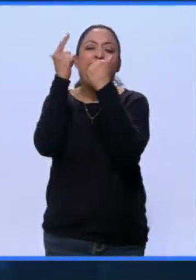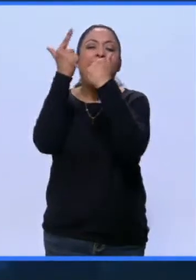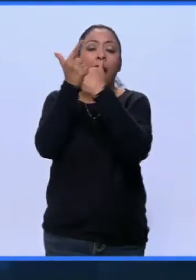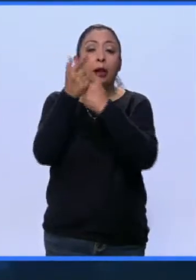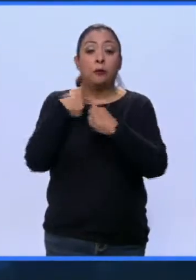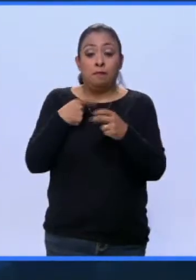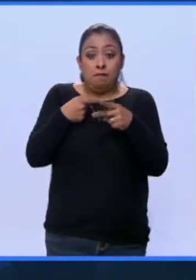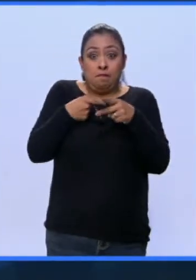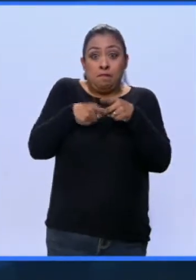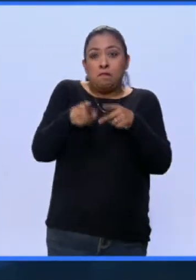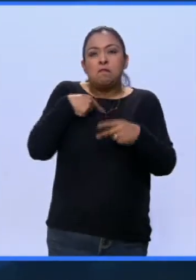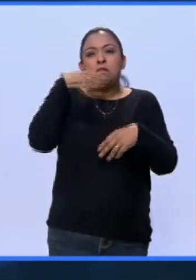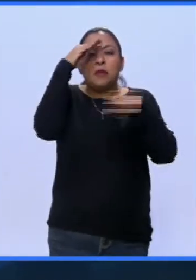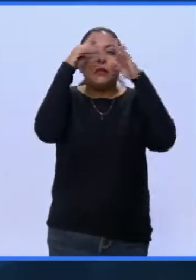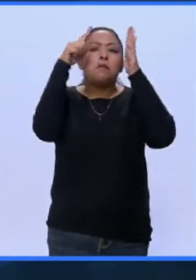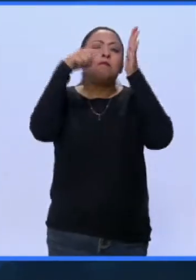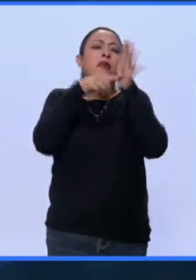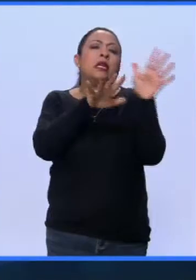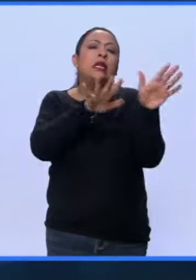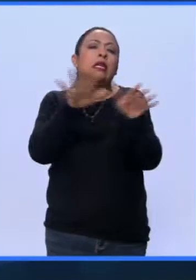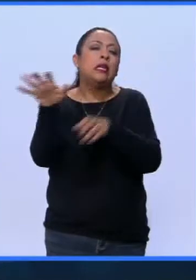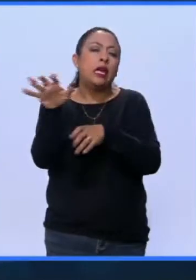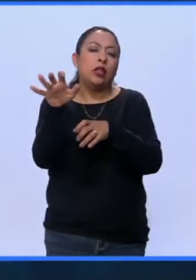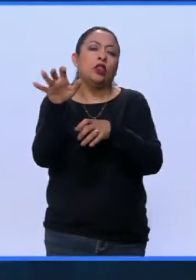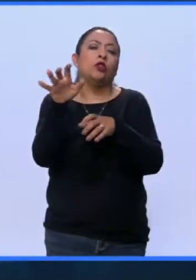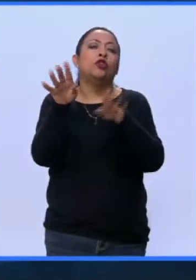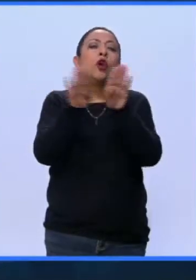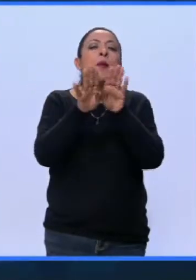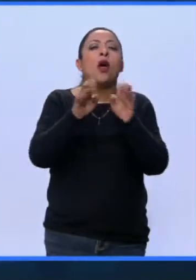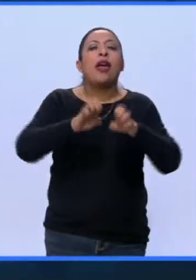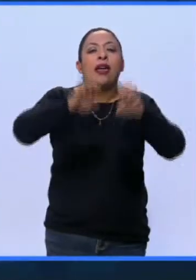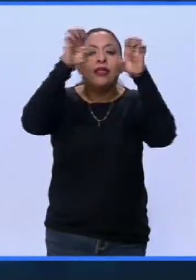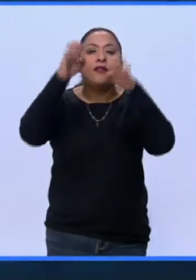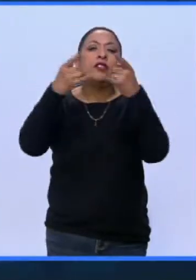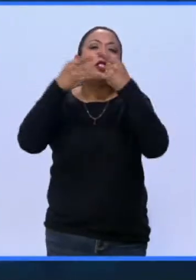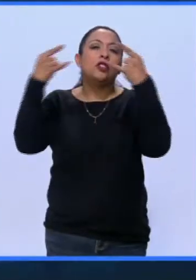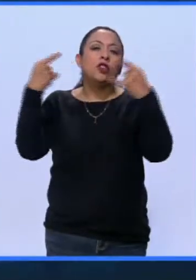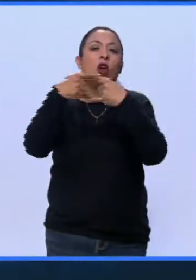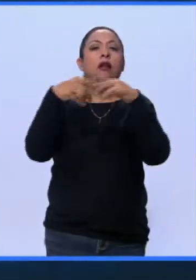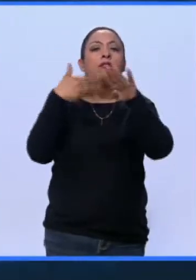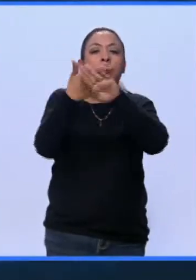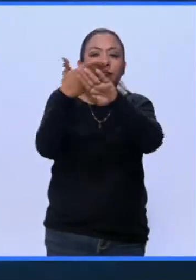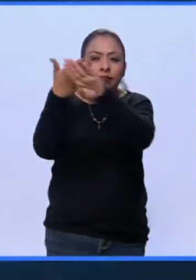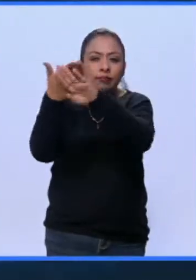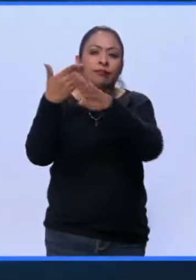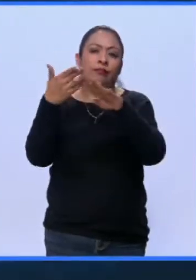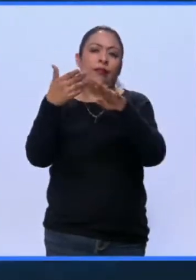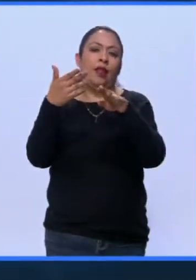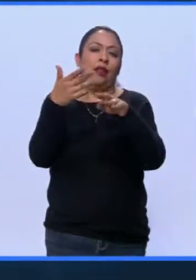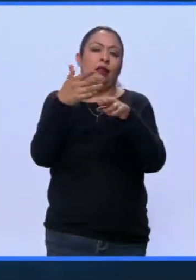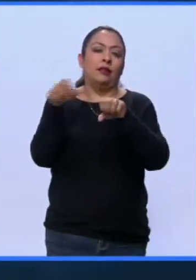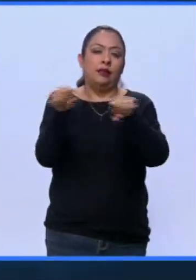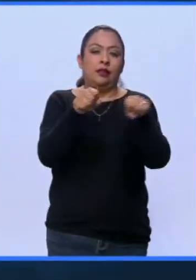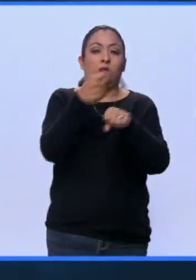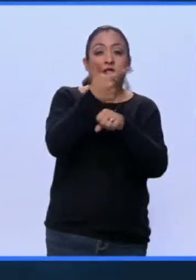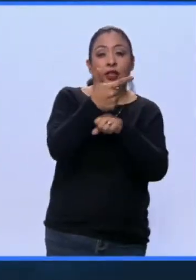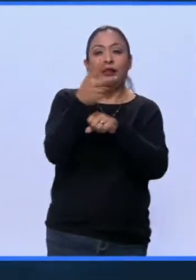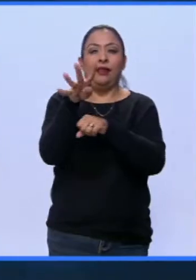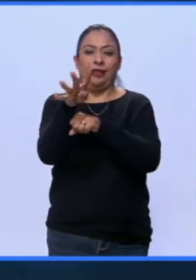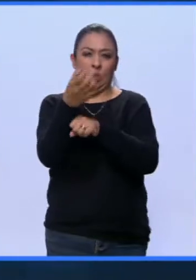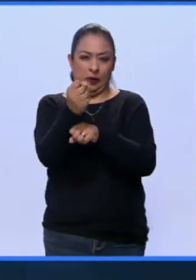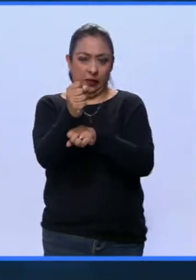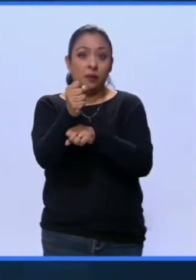principio se pensó que eran 1.500 monumentos históricos afectados por los sismos del 7 y 19 de septiembre,